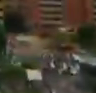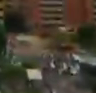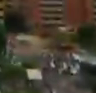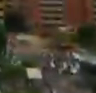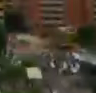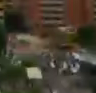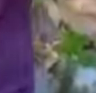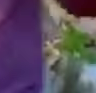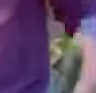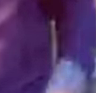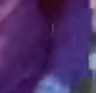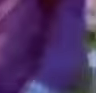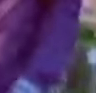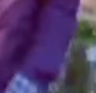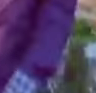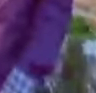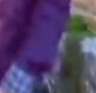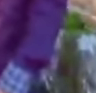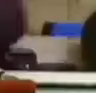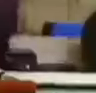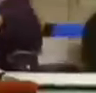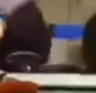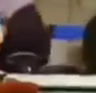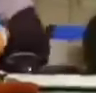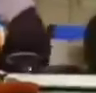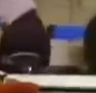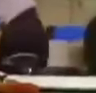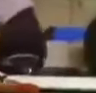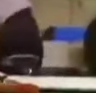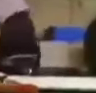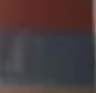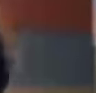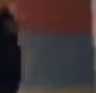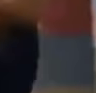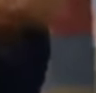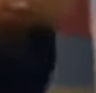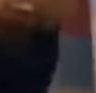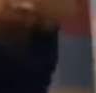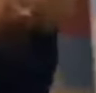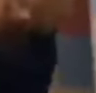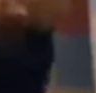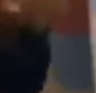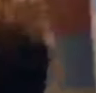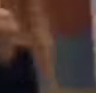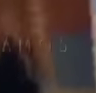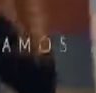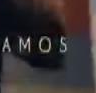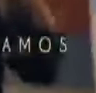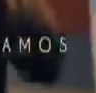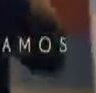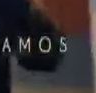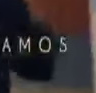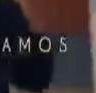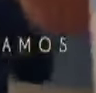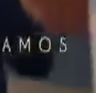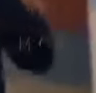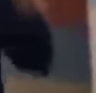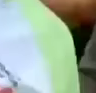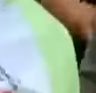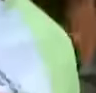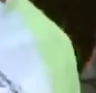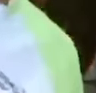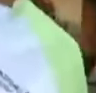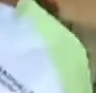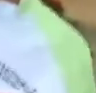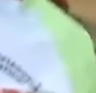levanta a darlo todo por la vida una combinación de gente de